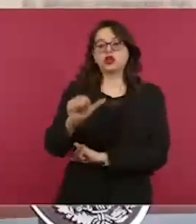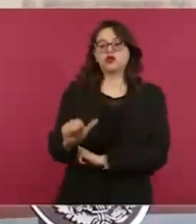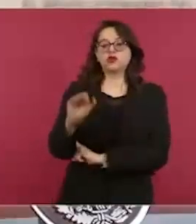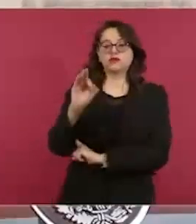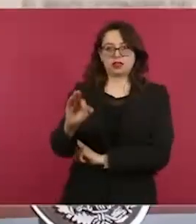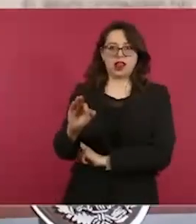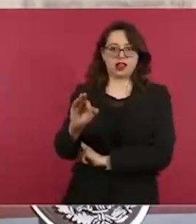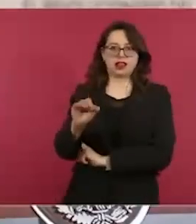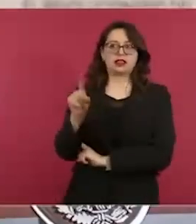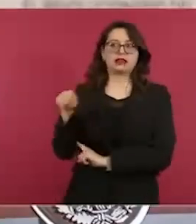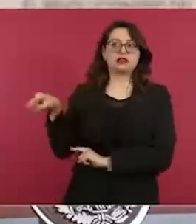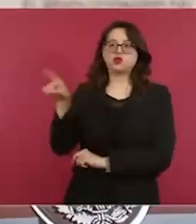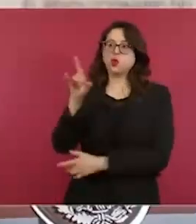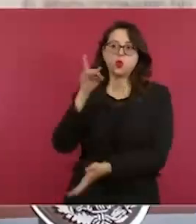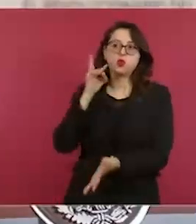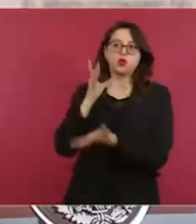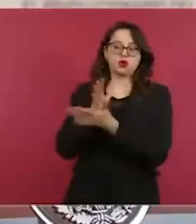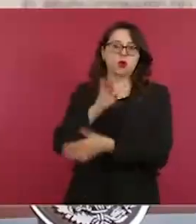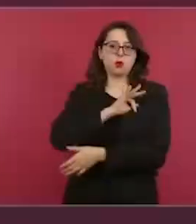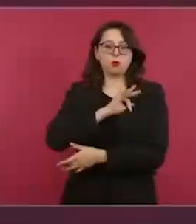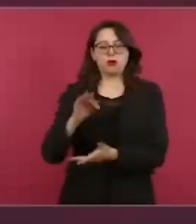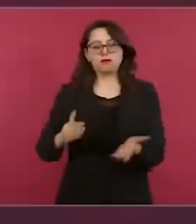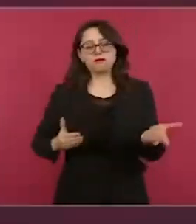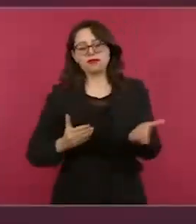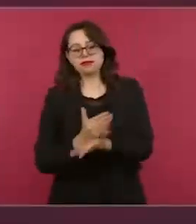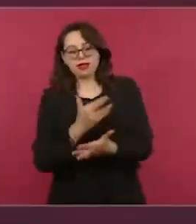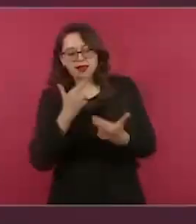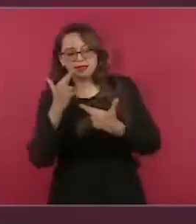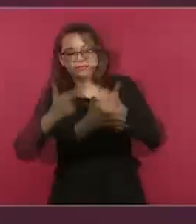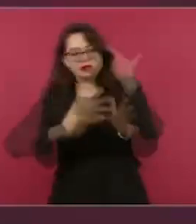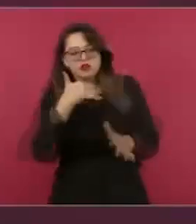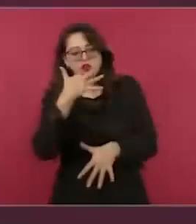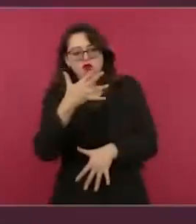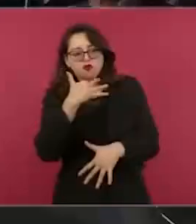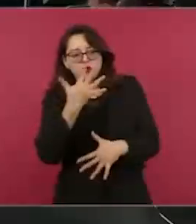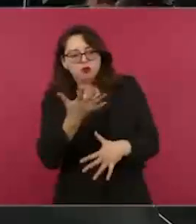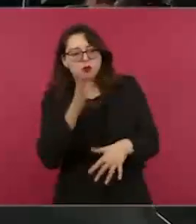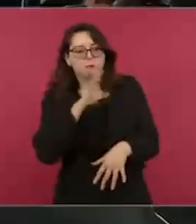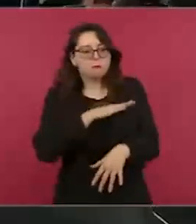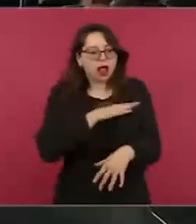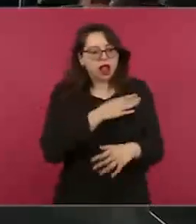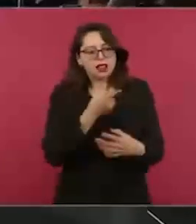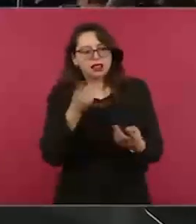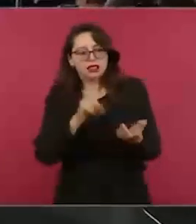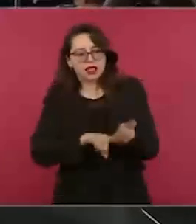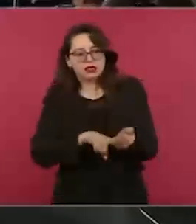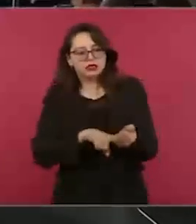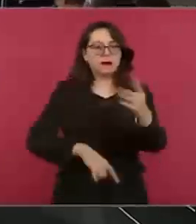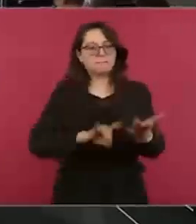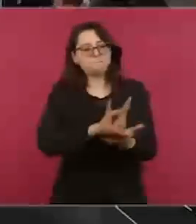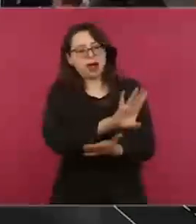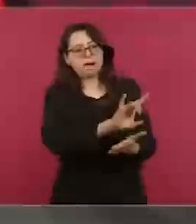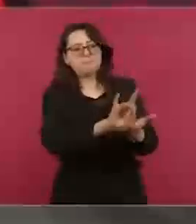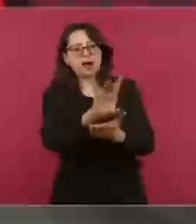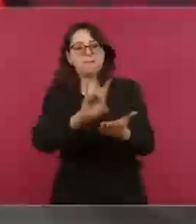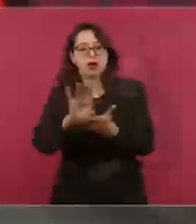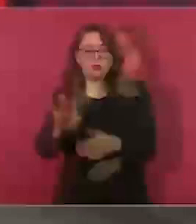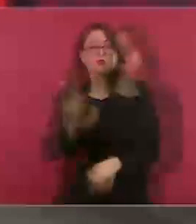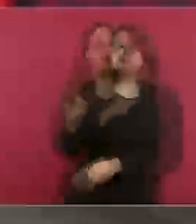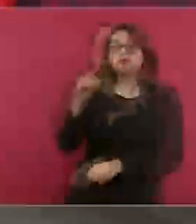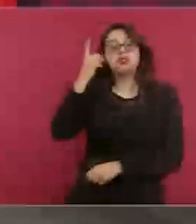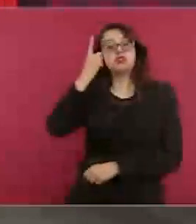es lo que deberían ellos llevar a cabo. Hay muchos casos de